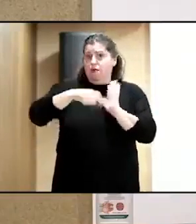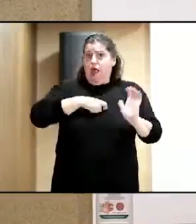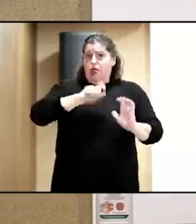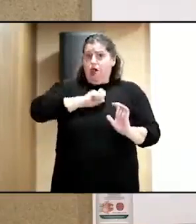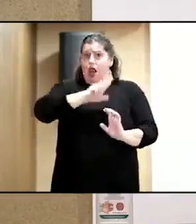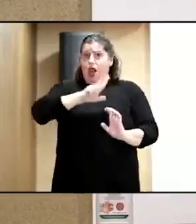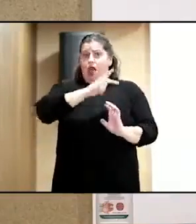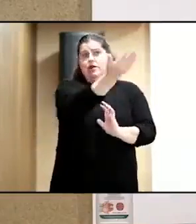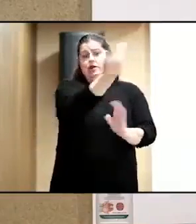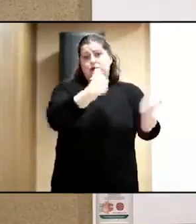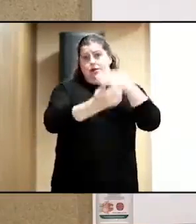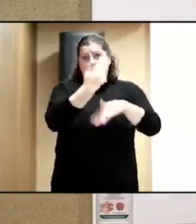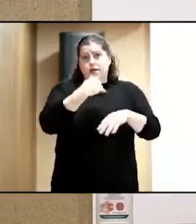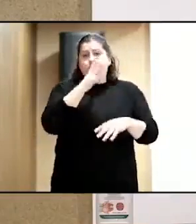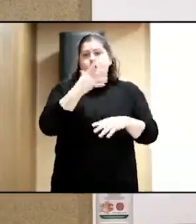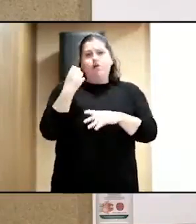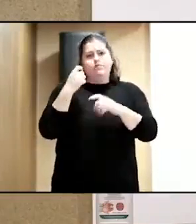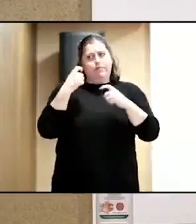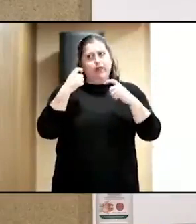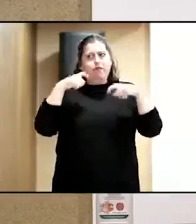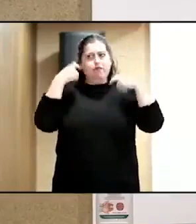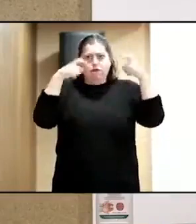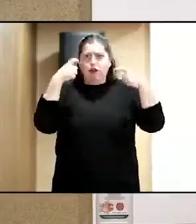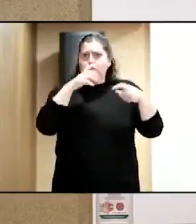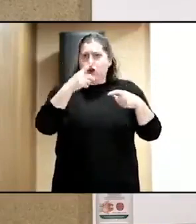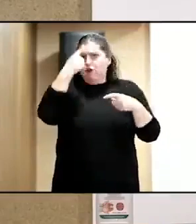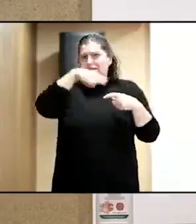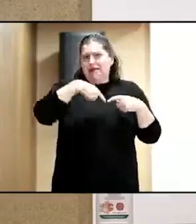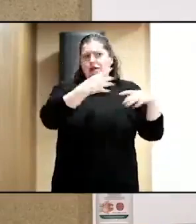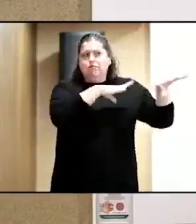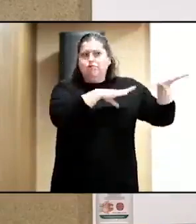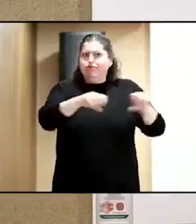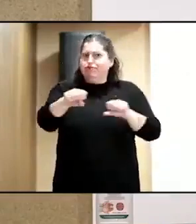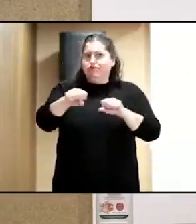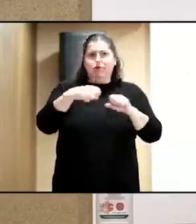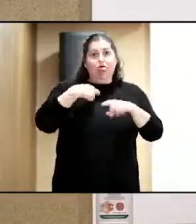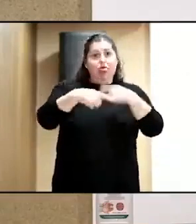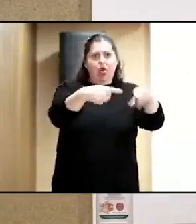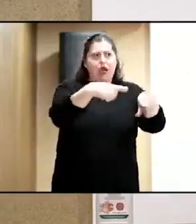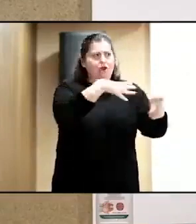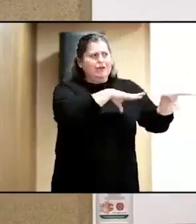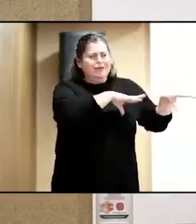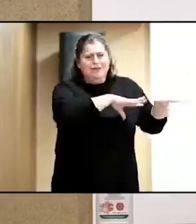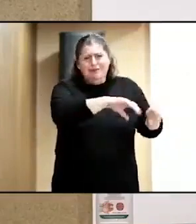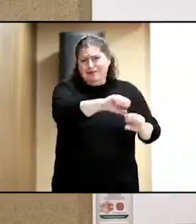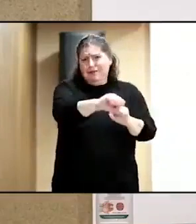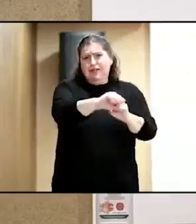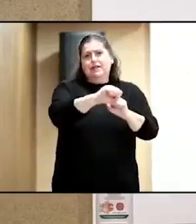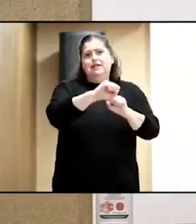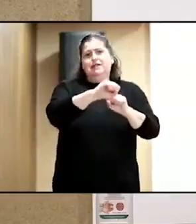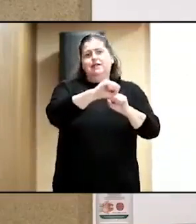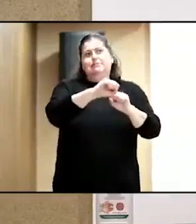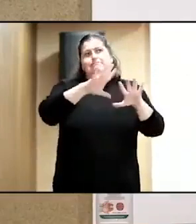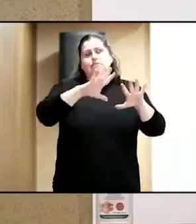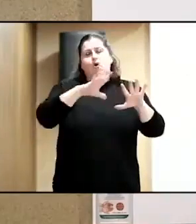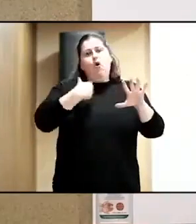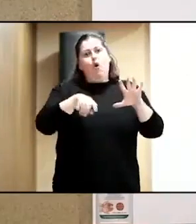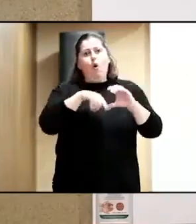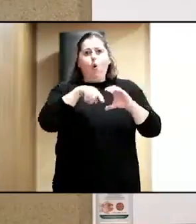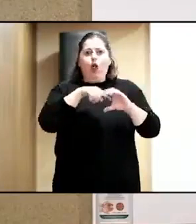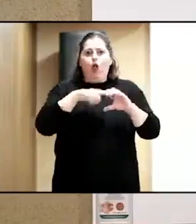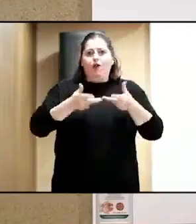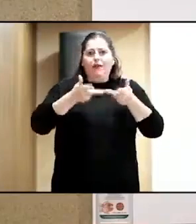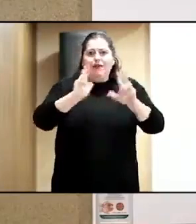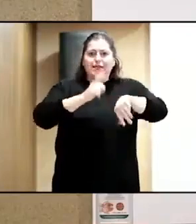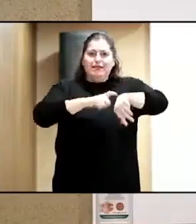esfuerzo. Son personas que están bastante ocupadas en su día a día y el que hagan ese hueco